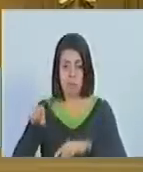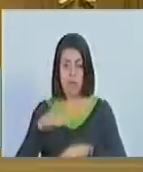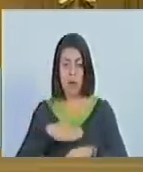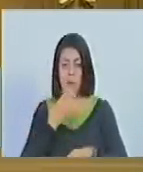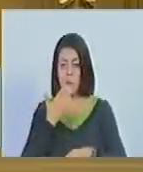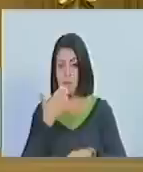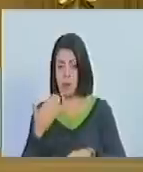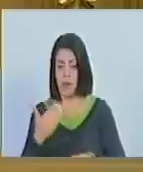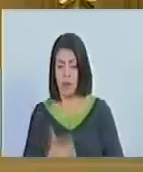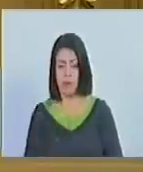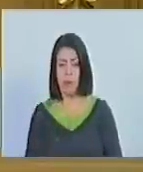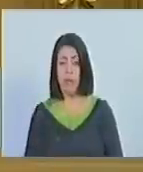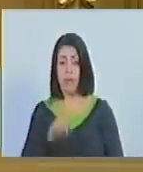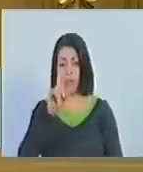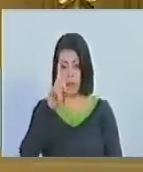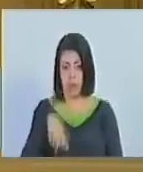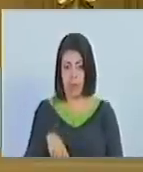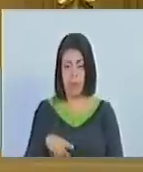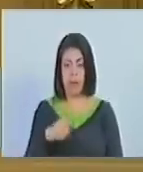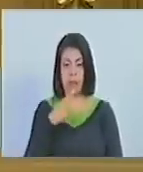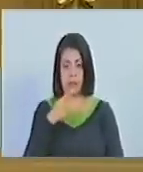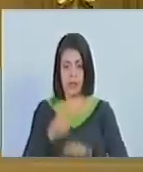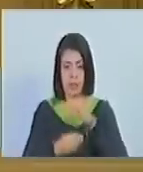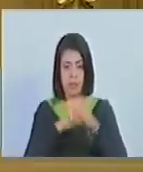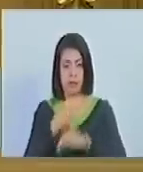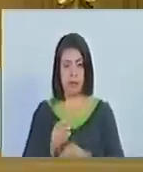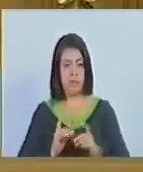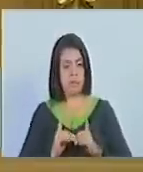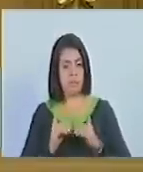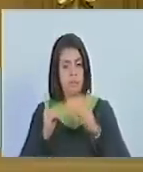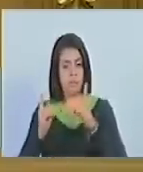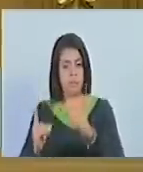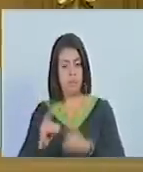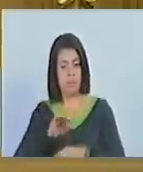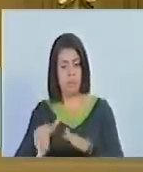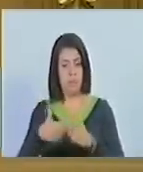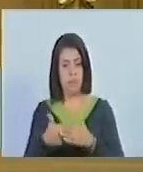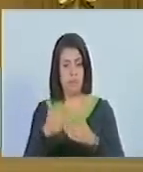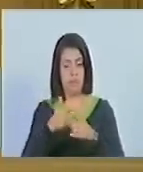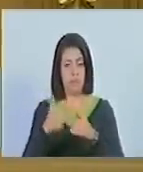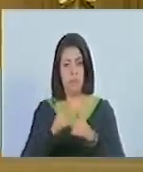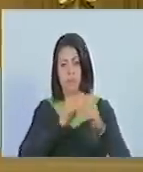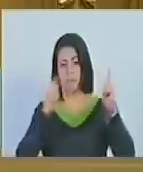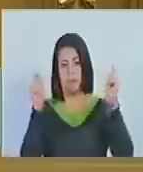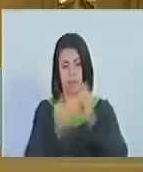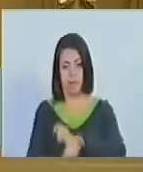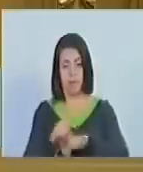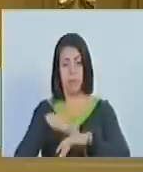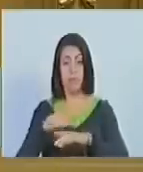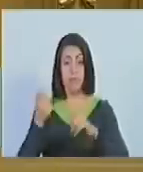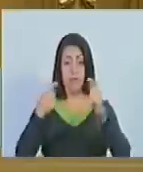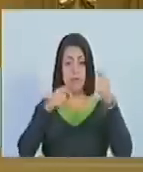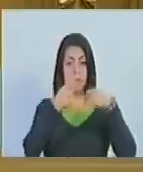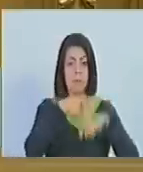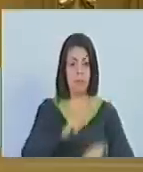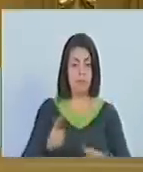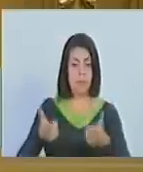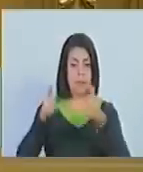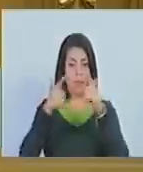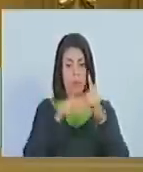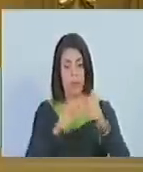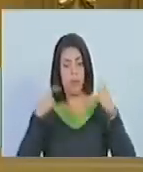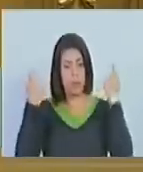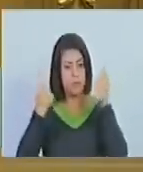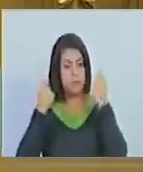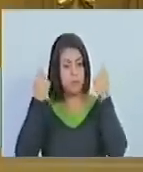lo soliciten de igual manera se establecen disposiciones en cuanto a la sustitución de importaciones que permitan